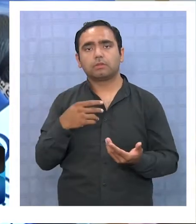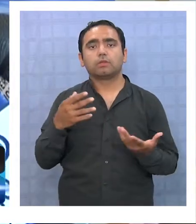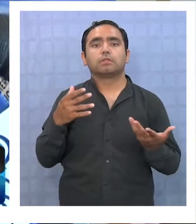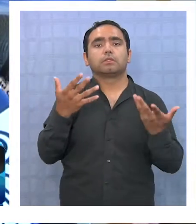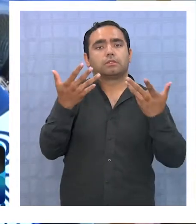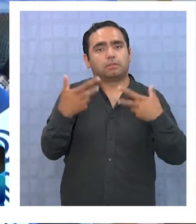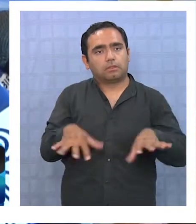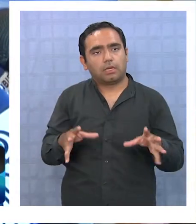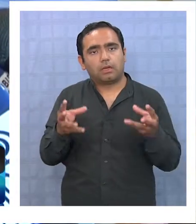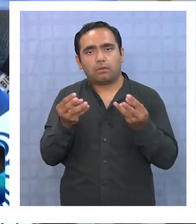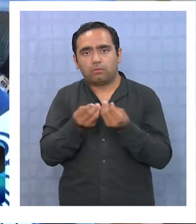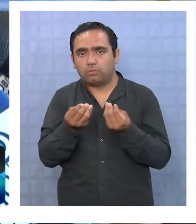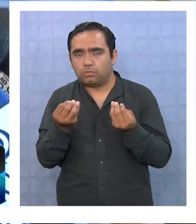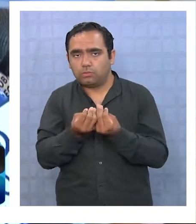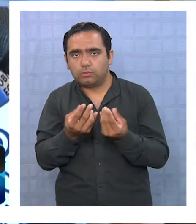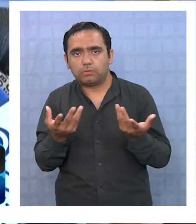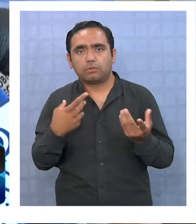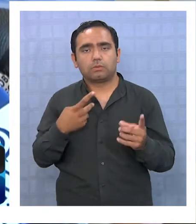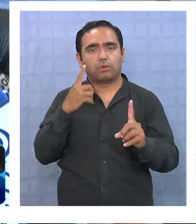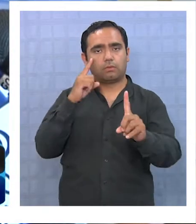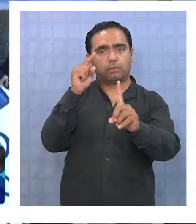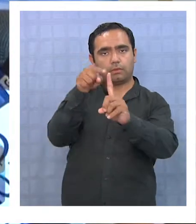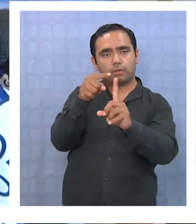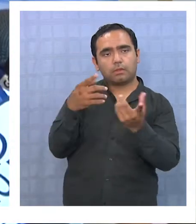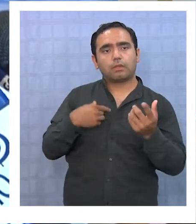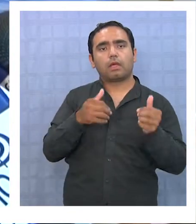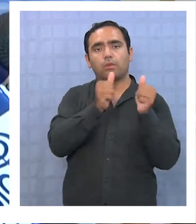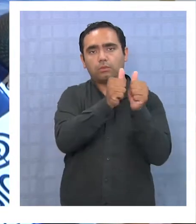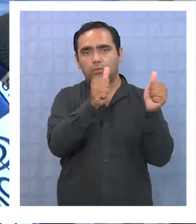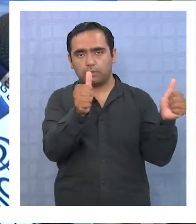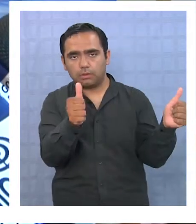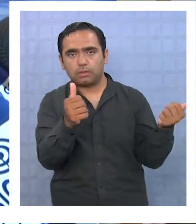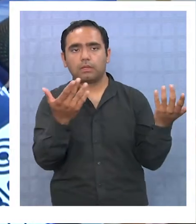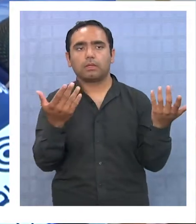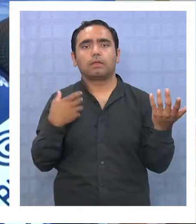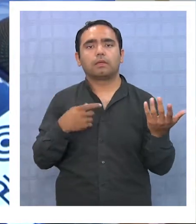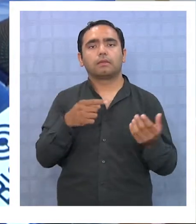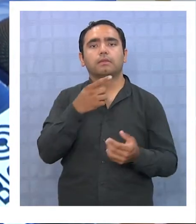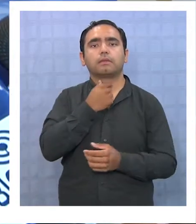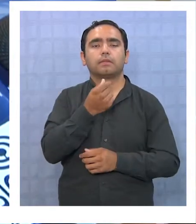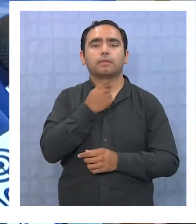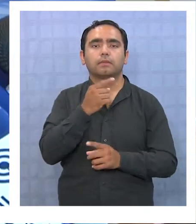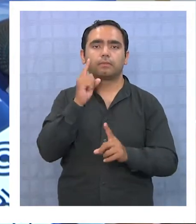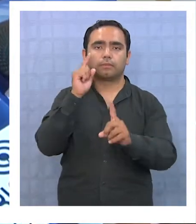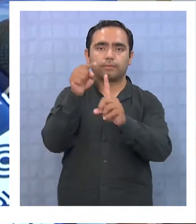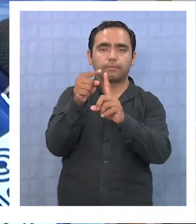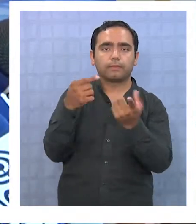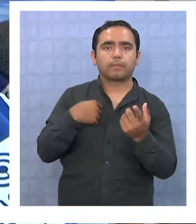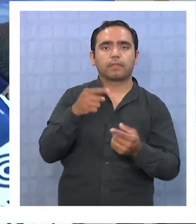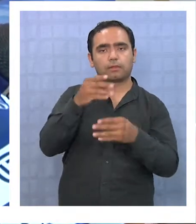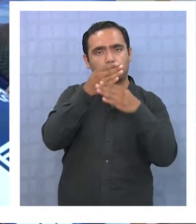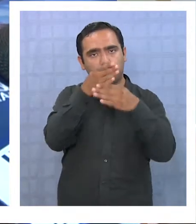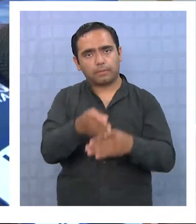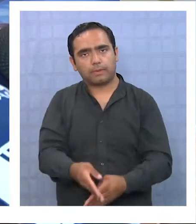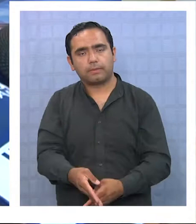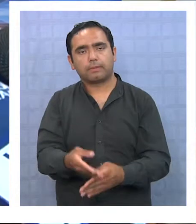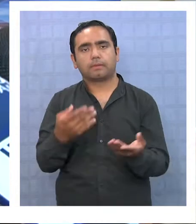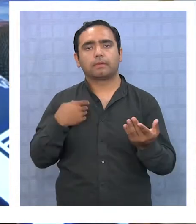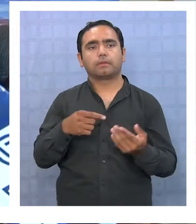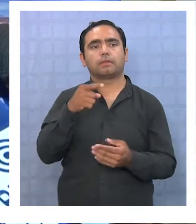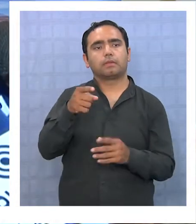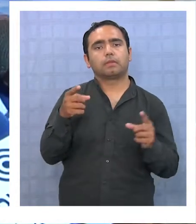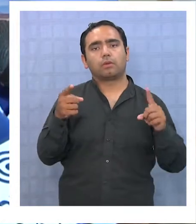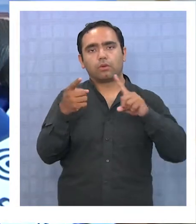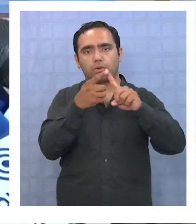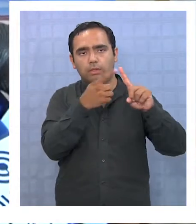estamos absolutamente con el propósito de las autoridades comunales y regionales de que esto sea algo permanente, una